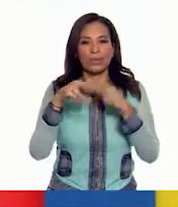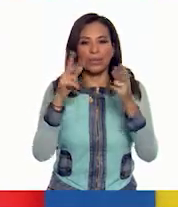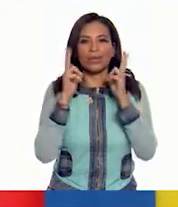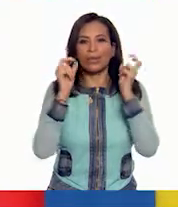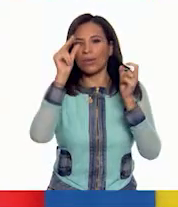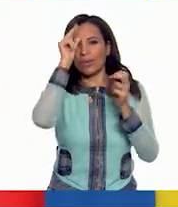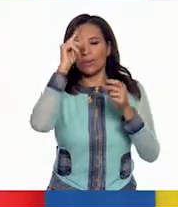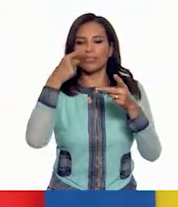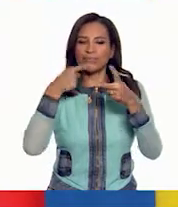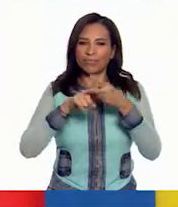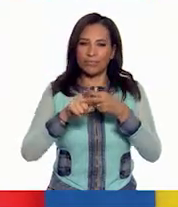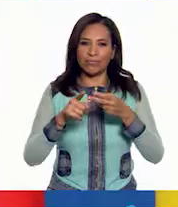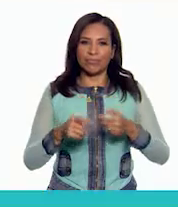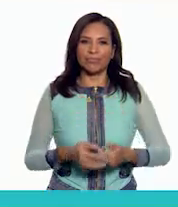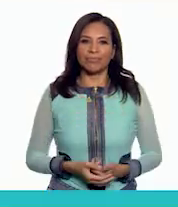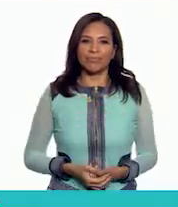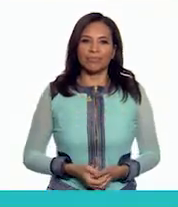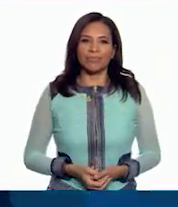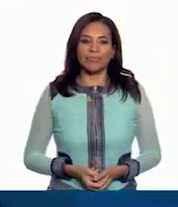ajo listo y comenzamos!